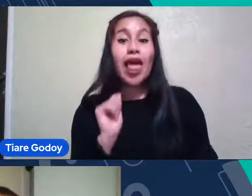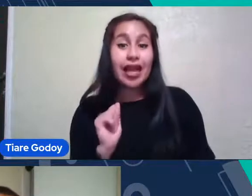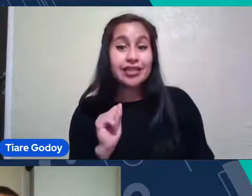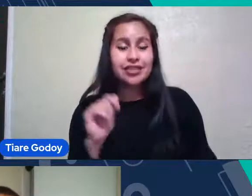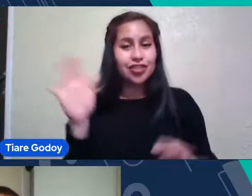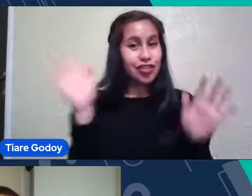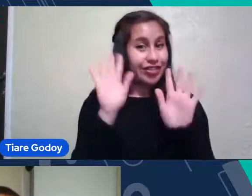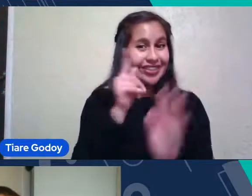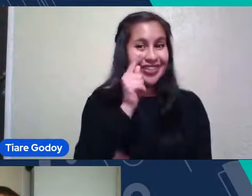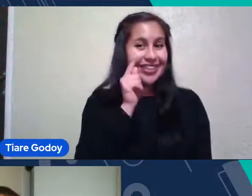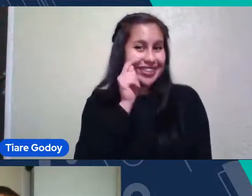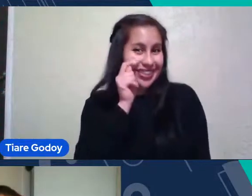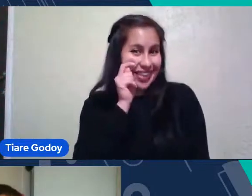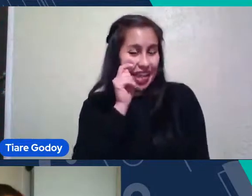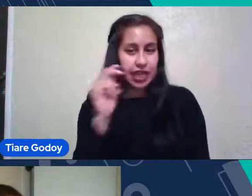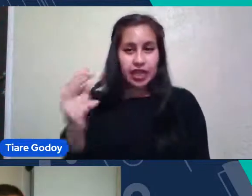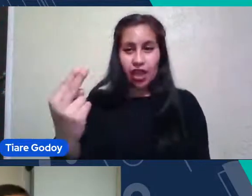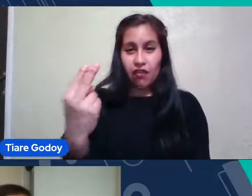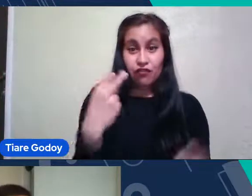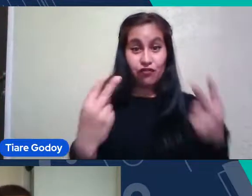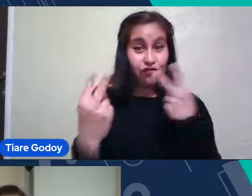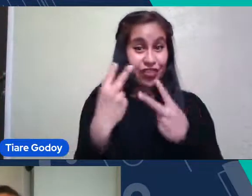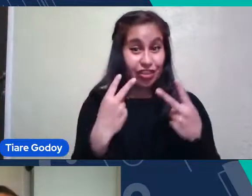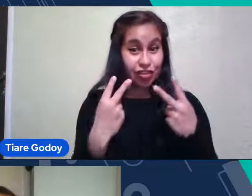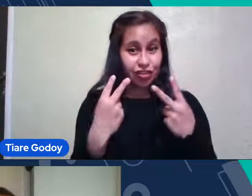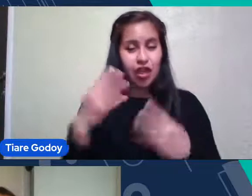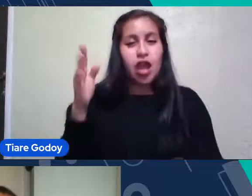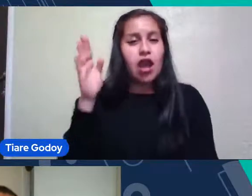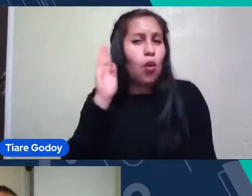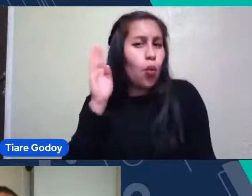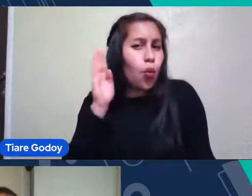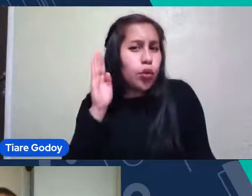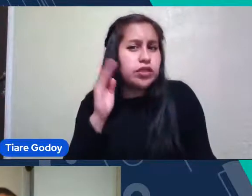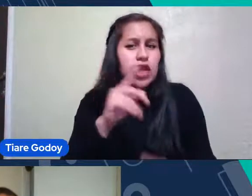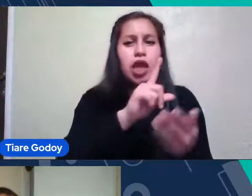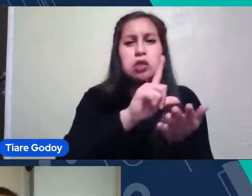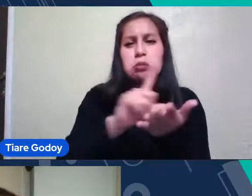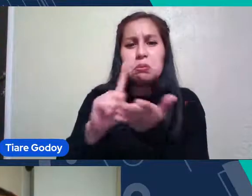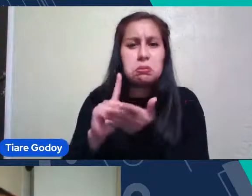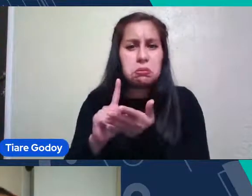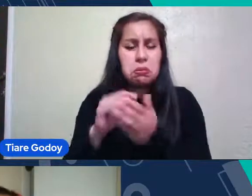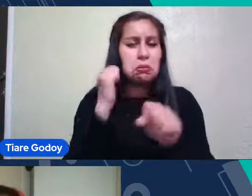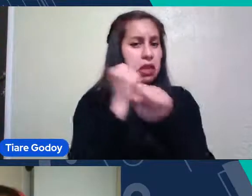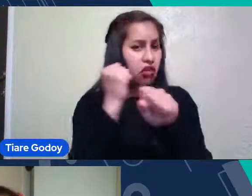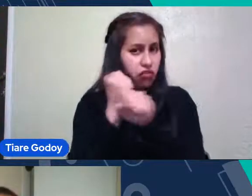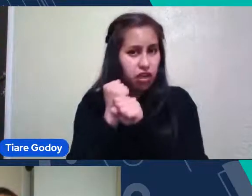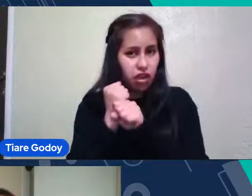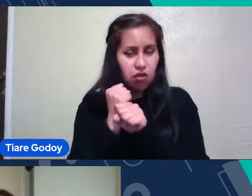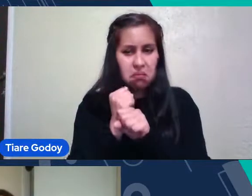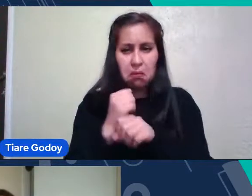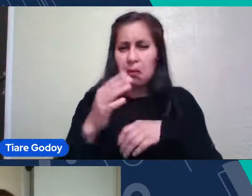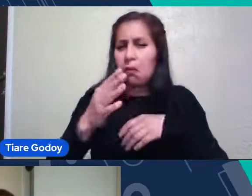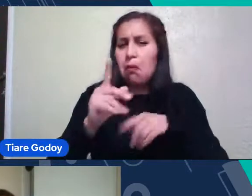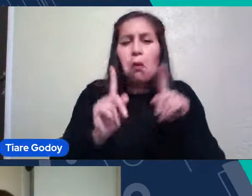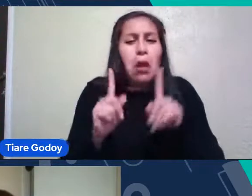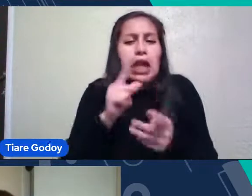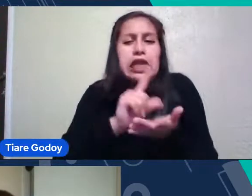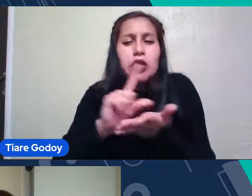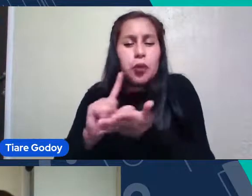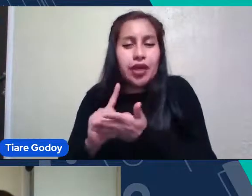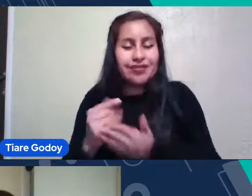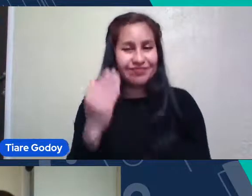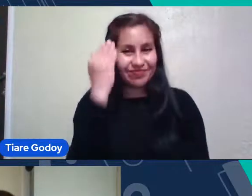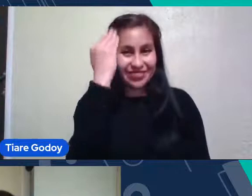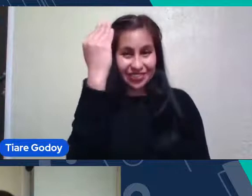viendo y escuchando desde sus casas, lugares de trabajo, desde donde sea. Un gran saludo. Bueno, ahora,